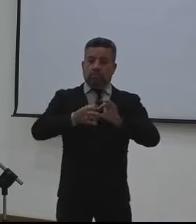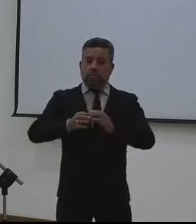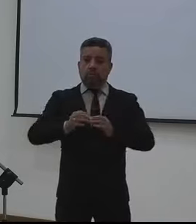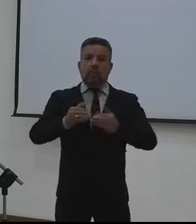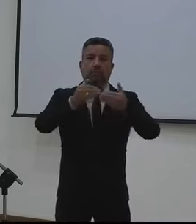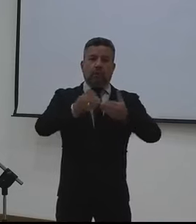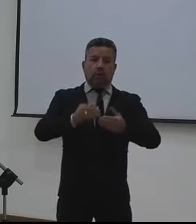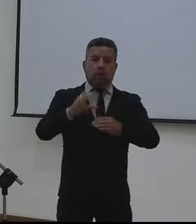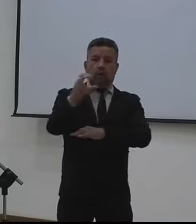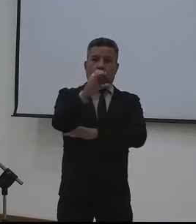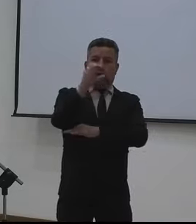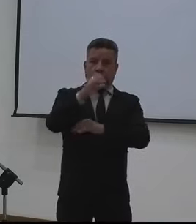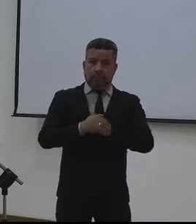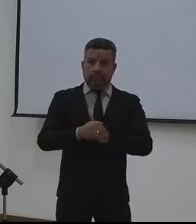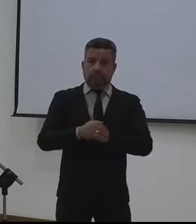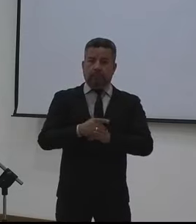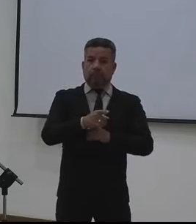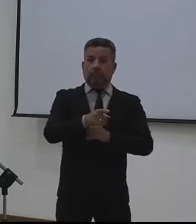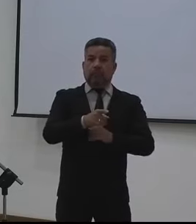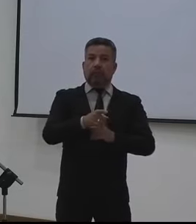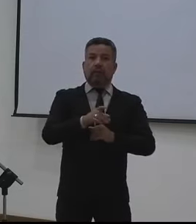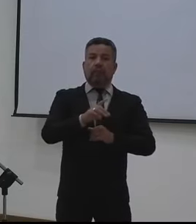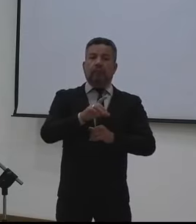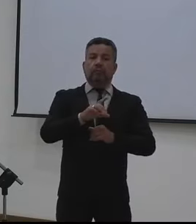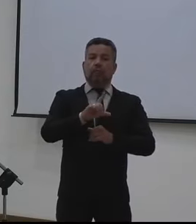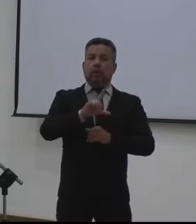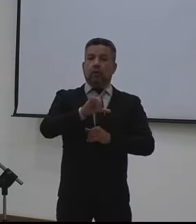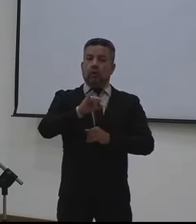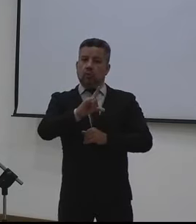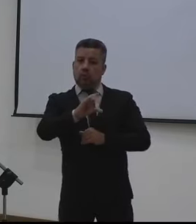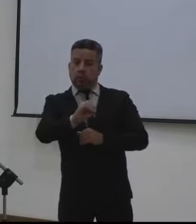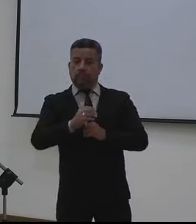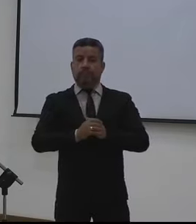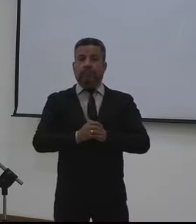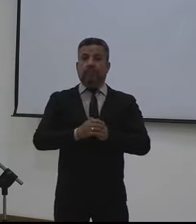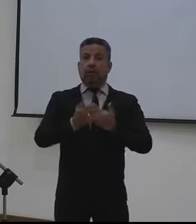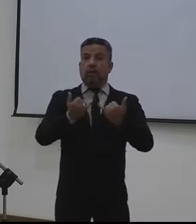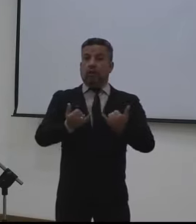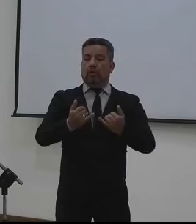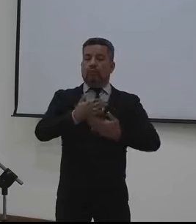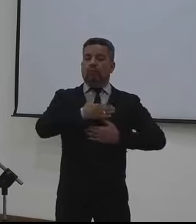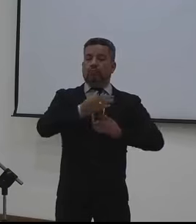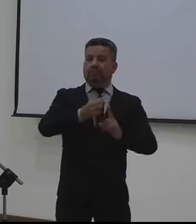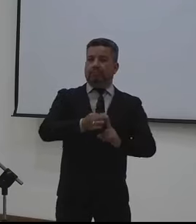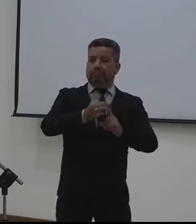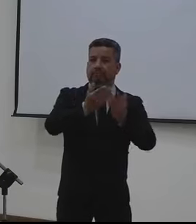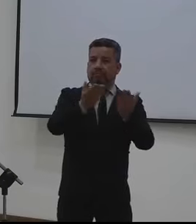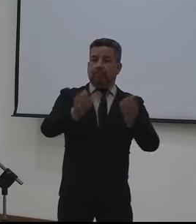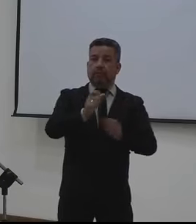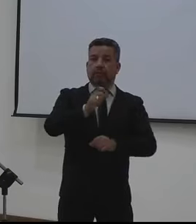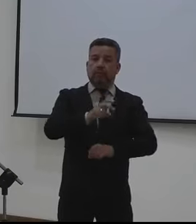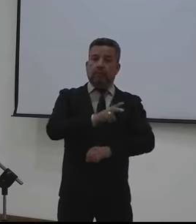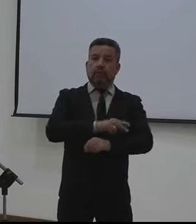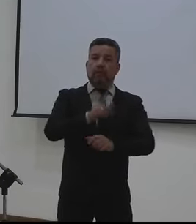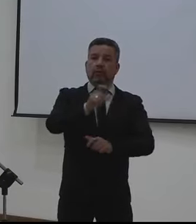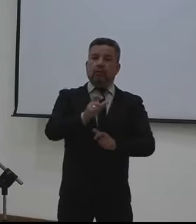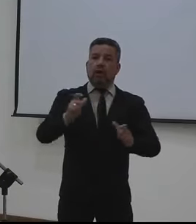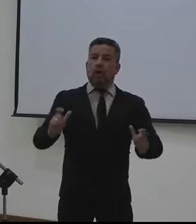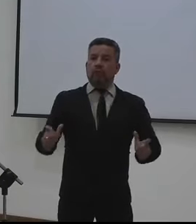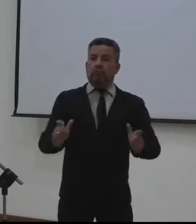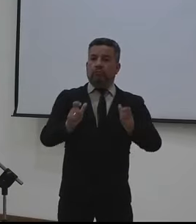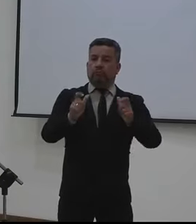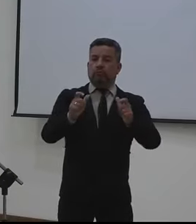comités olímpico y paralímpico colombiano, Baltasar Medina y Julio César Ávila. Saludamos de manera especial a los honorables